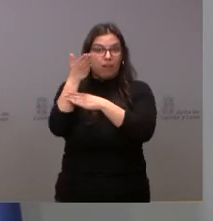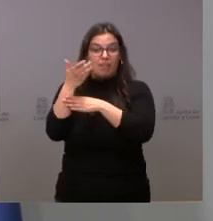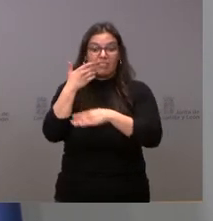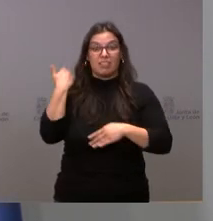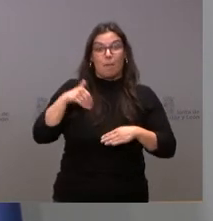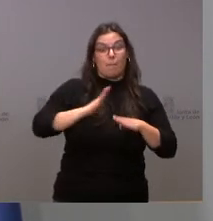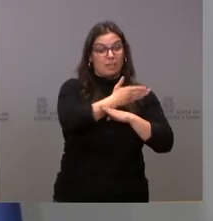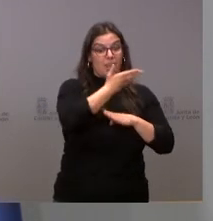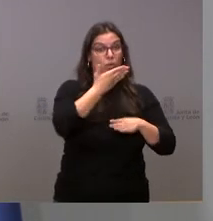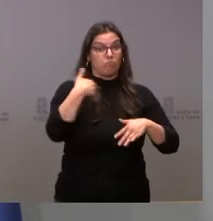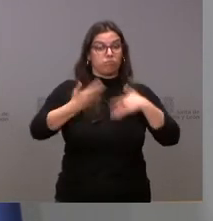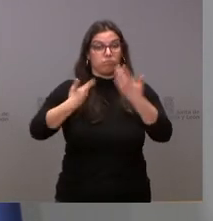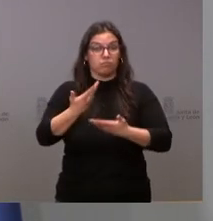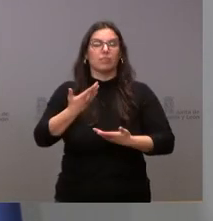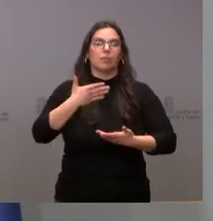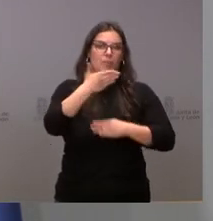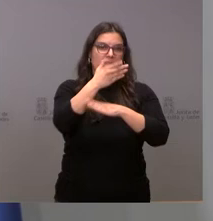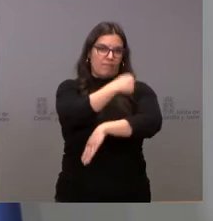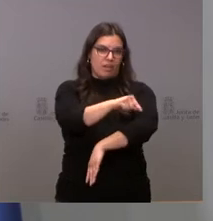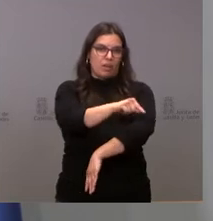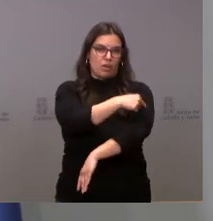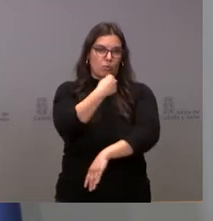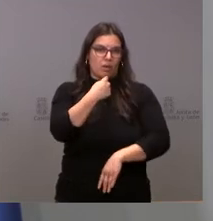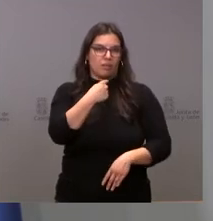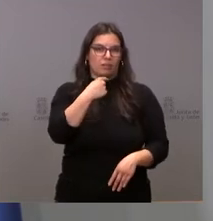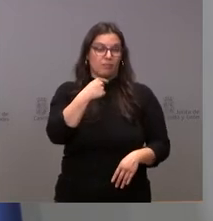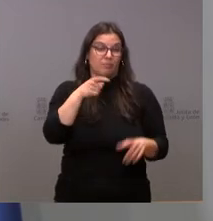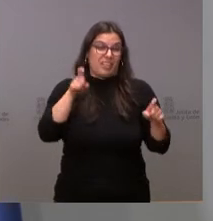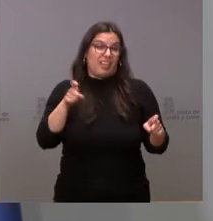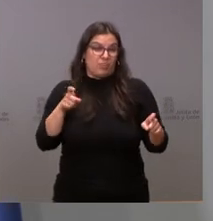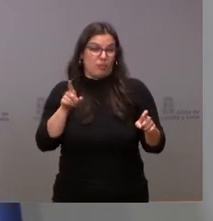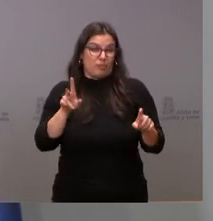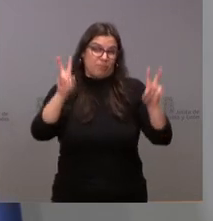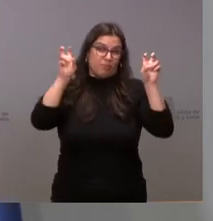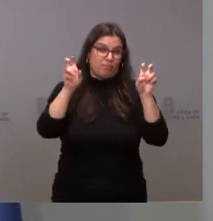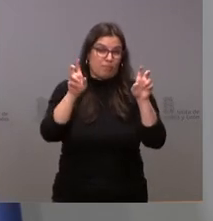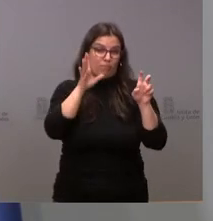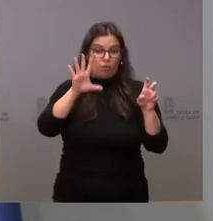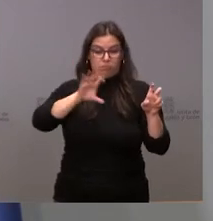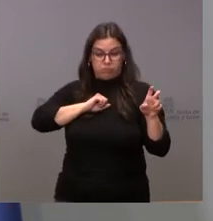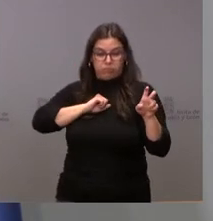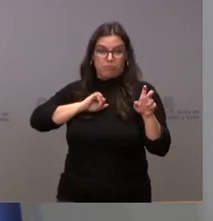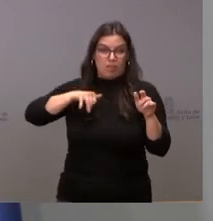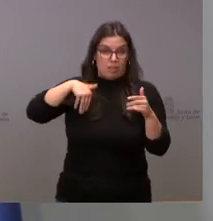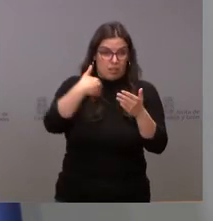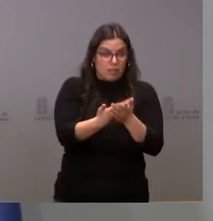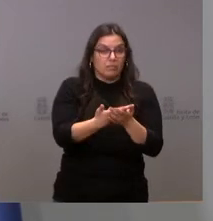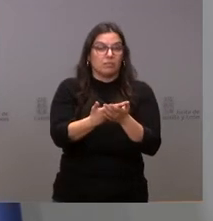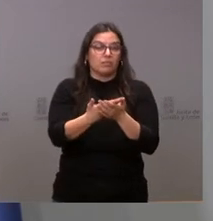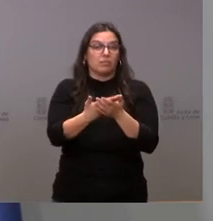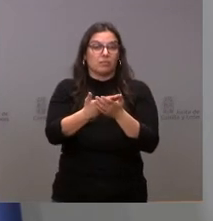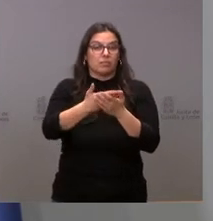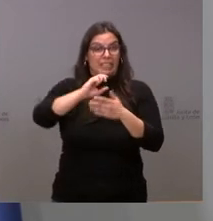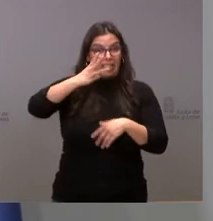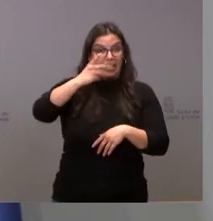periodo de pausa respecto de la situación del COVID y pudieran recibir la tercera